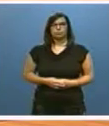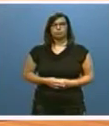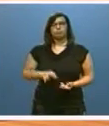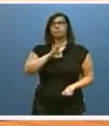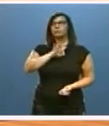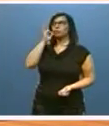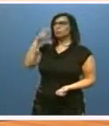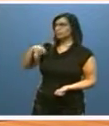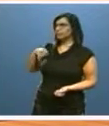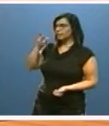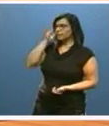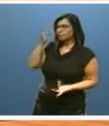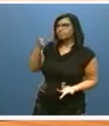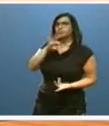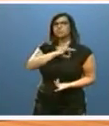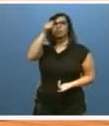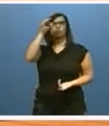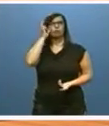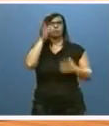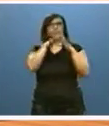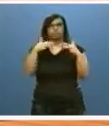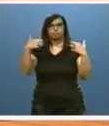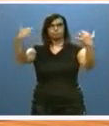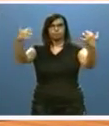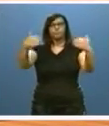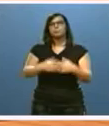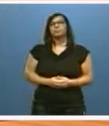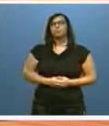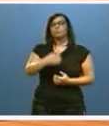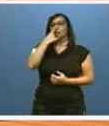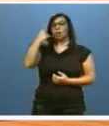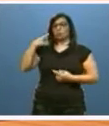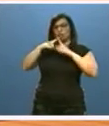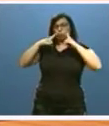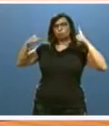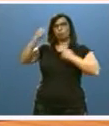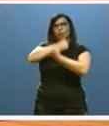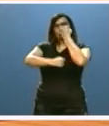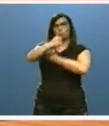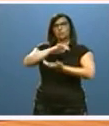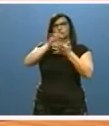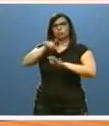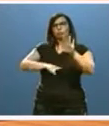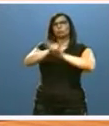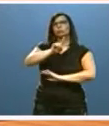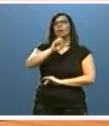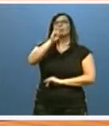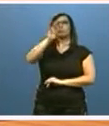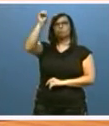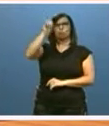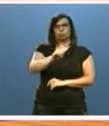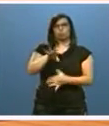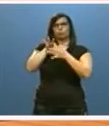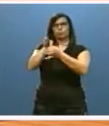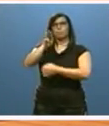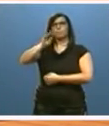Señora Presidenta, señoras y señores procuradores, en 2015 la economía de Castilla y León tuvo un crecimiento del 3% de su PIB,